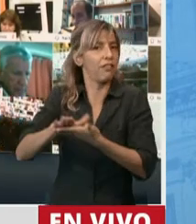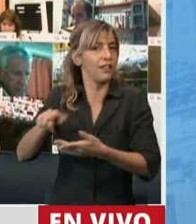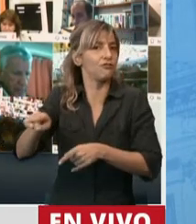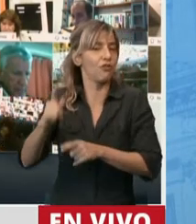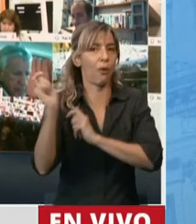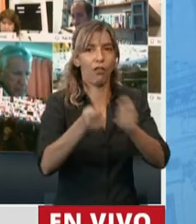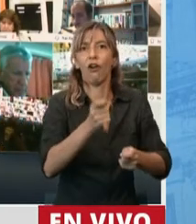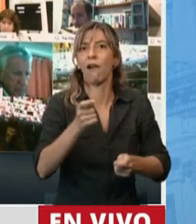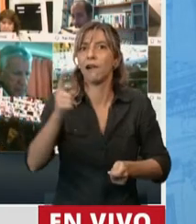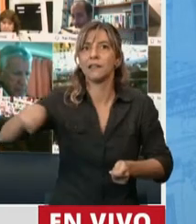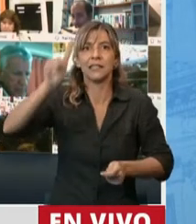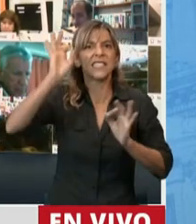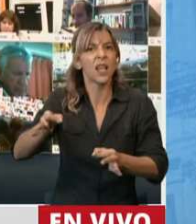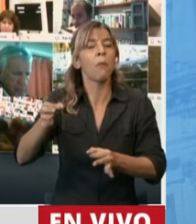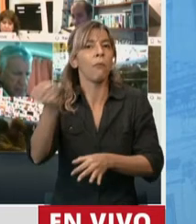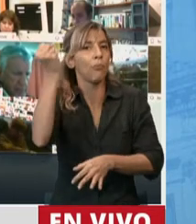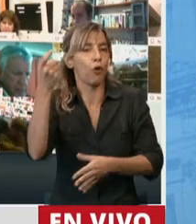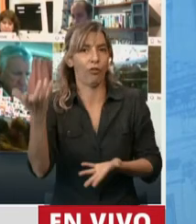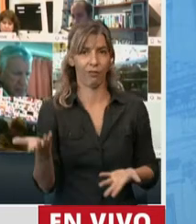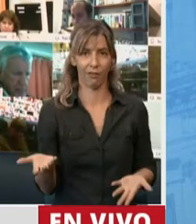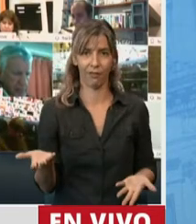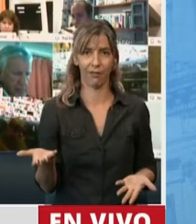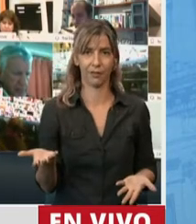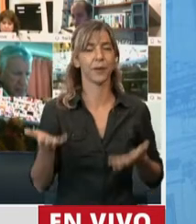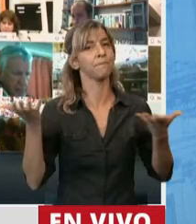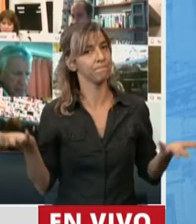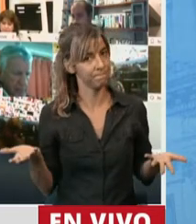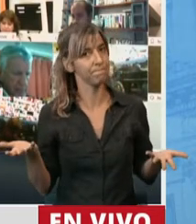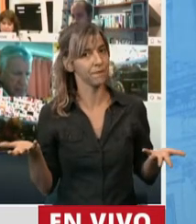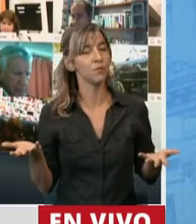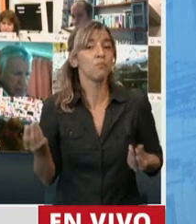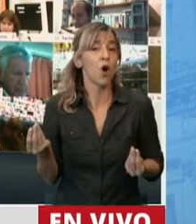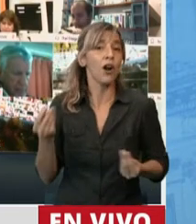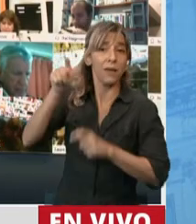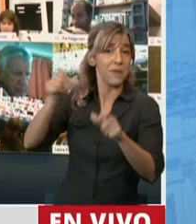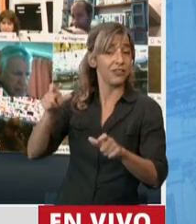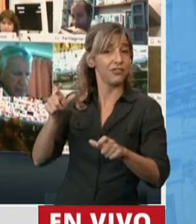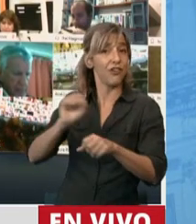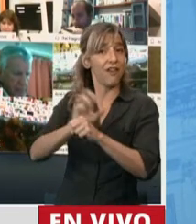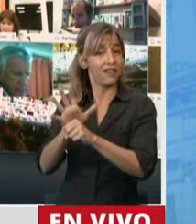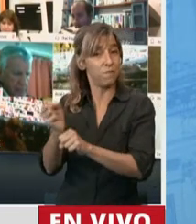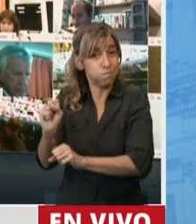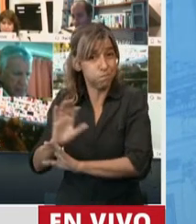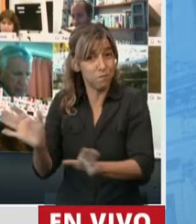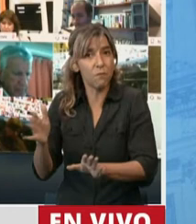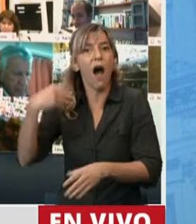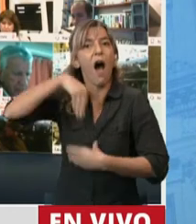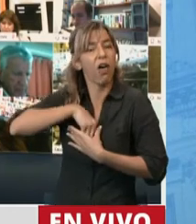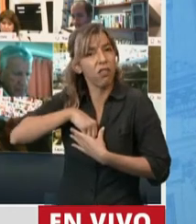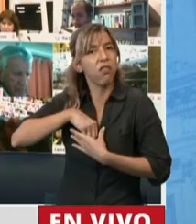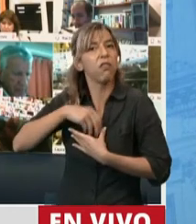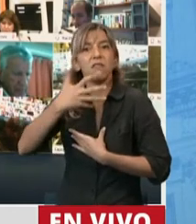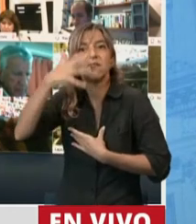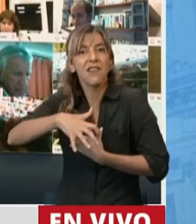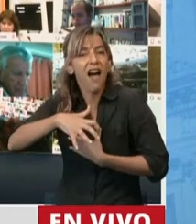recuperados de COVID-19 ya que poseen en el plasma de su sangre anticuerpos que pueden